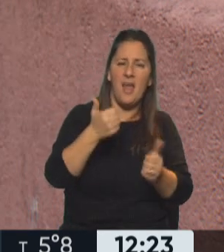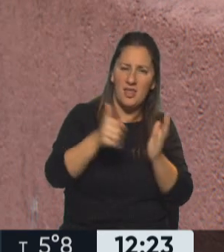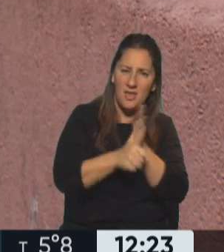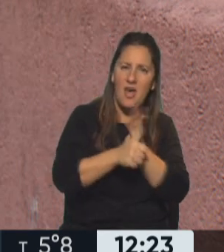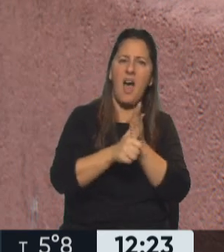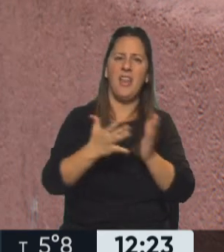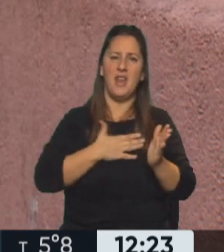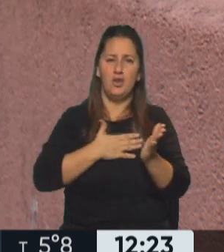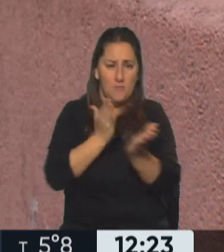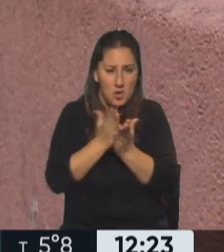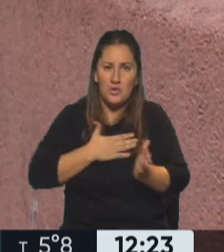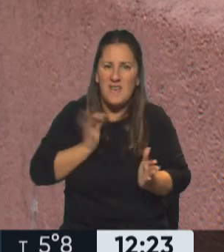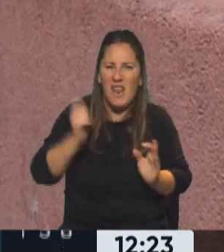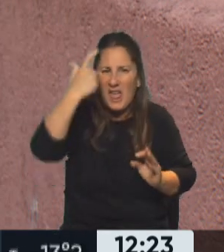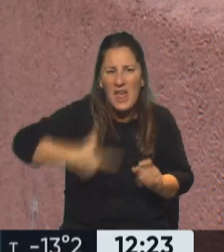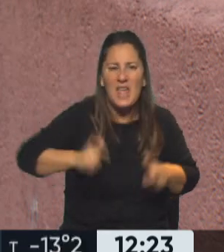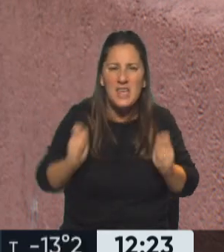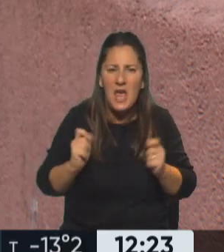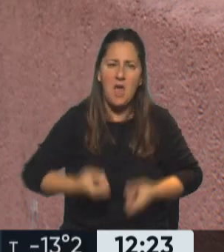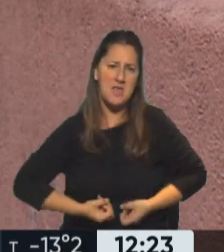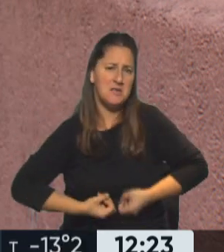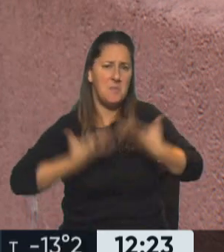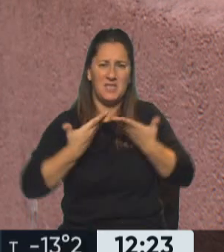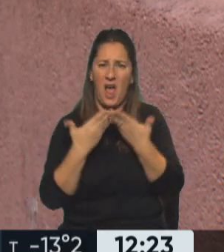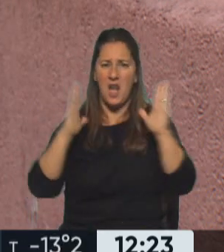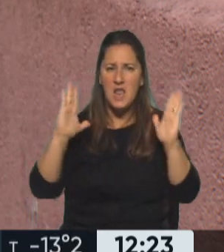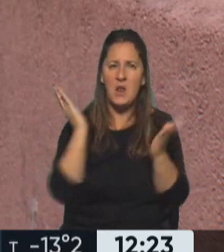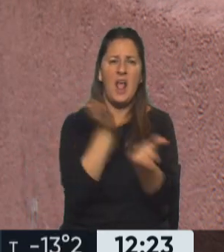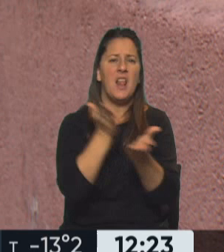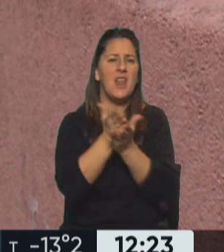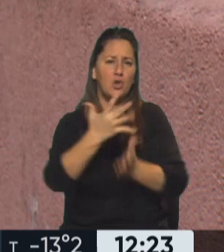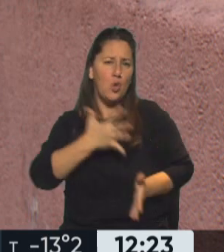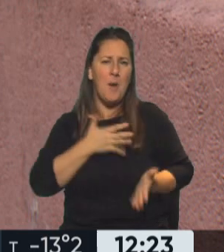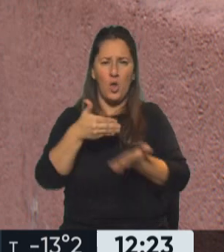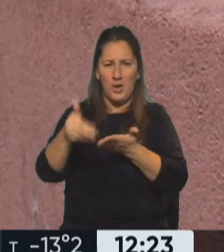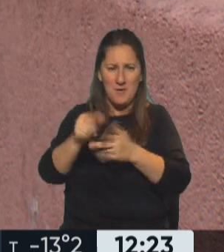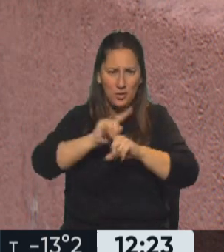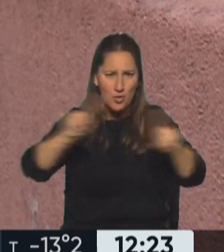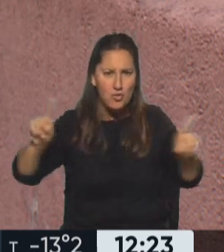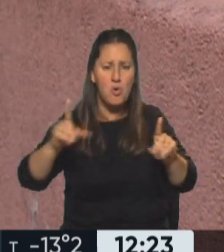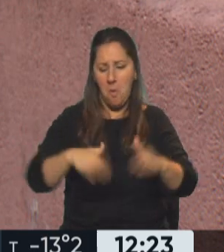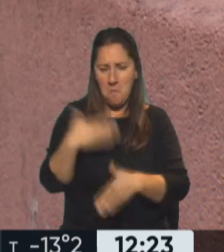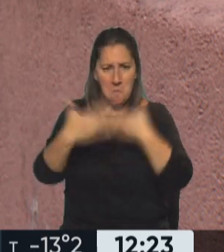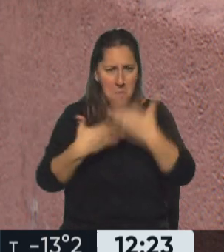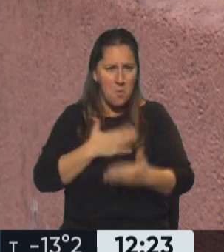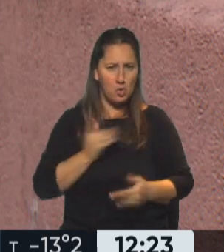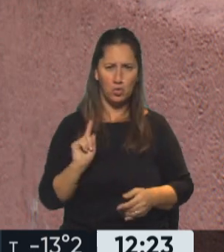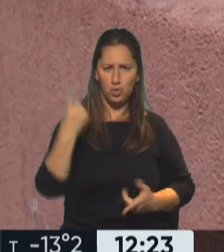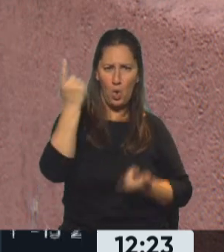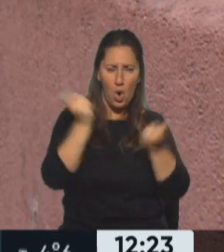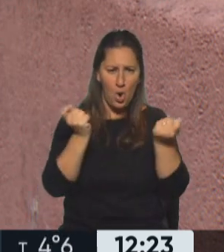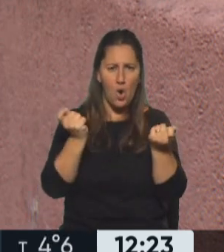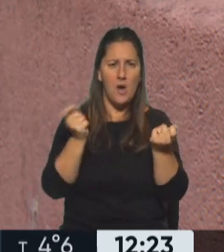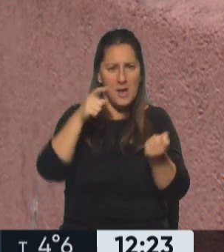el derecho humano a la identidad, el derecho humano a la libertad de expresión, el derecho humano a la no discriminación, a la realización personal, a la autonomía de la